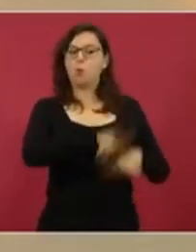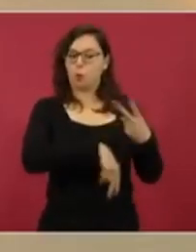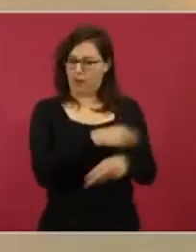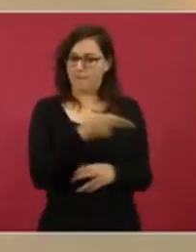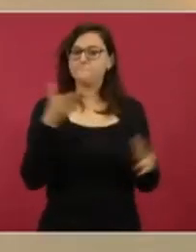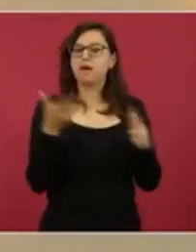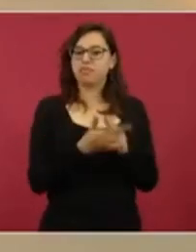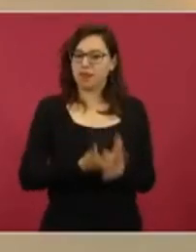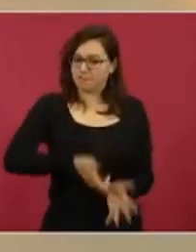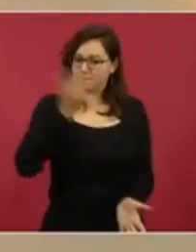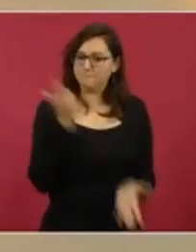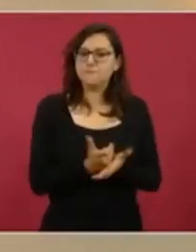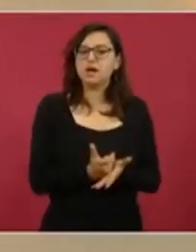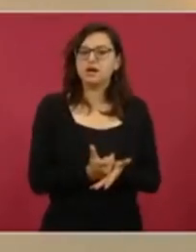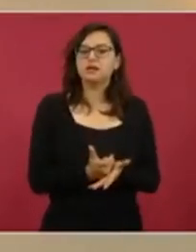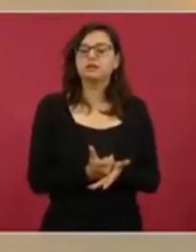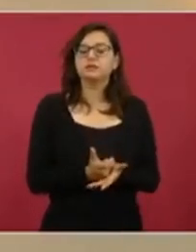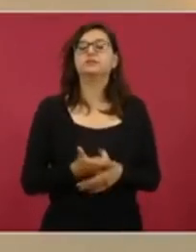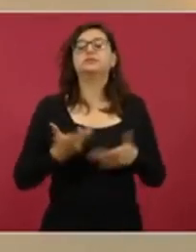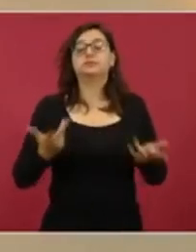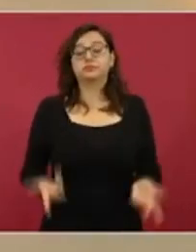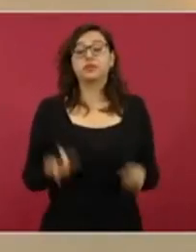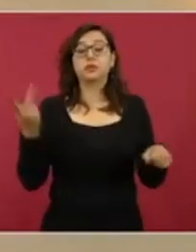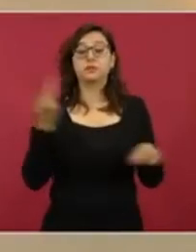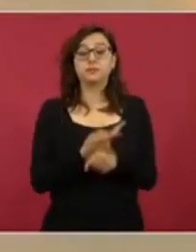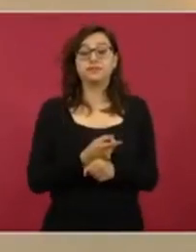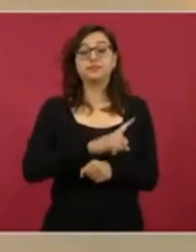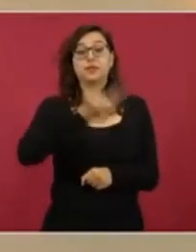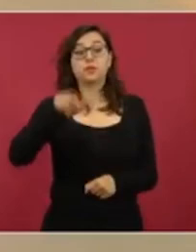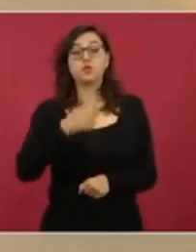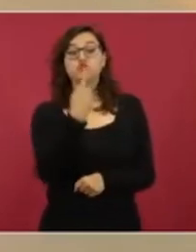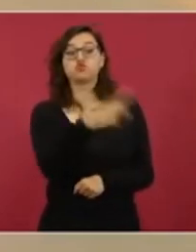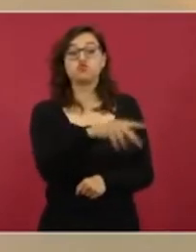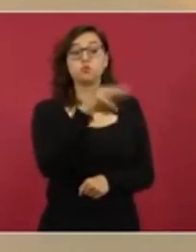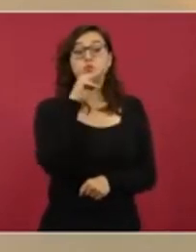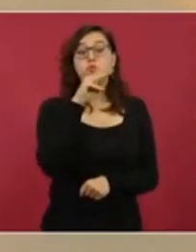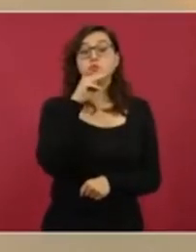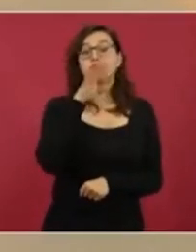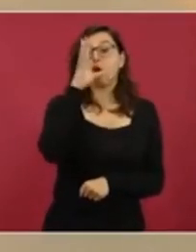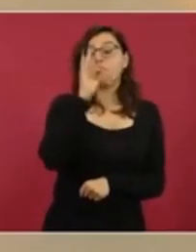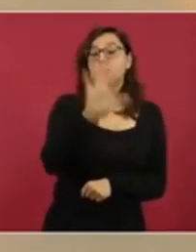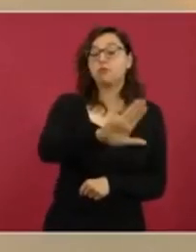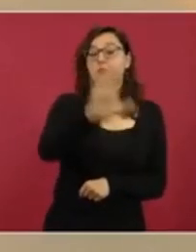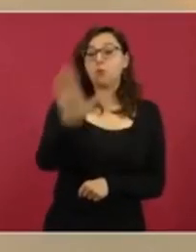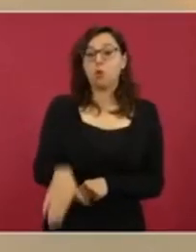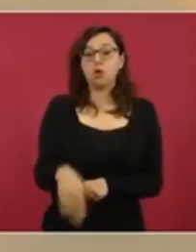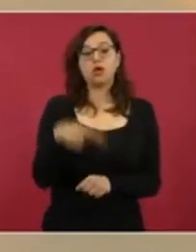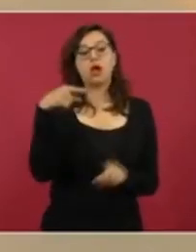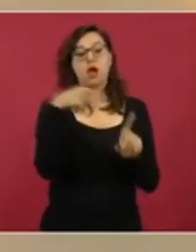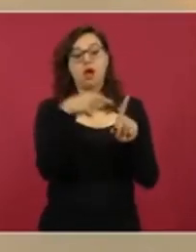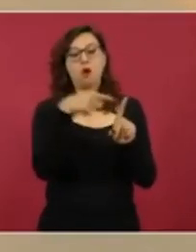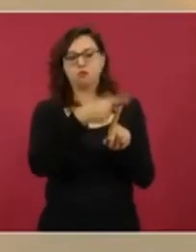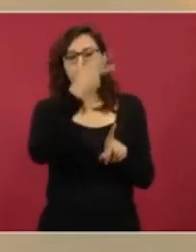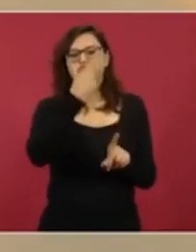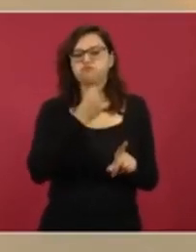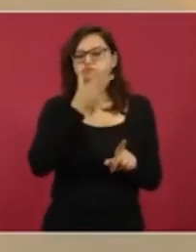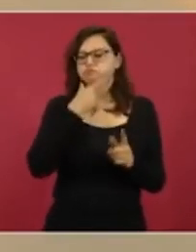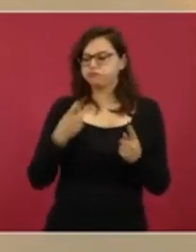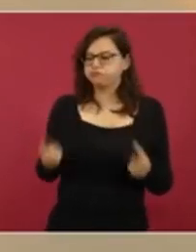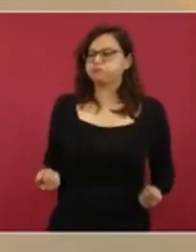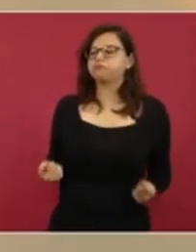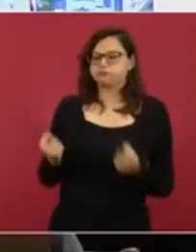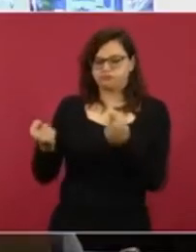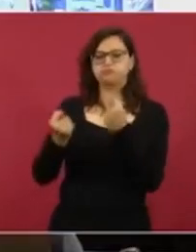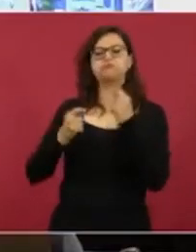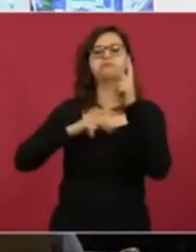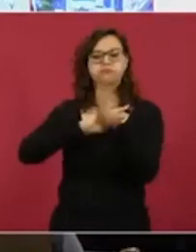Alejandro N. llega al funeral con aproximadamente 15 sicarios